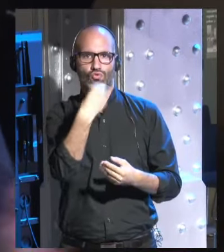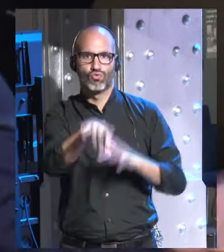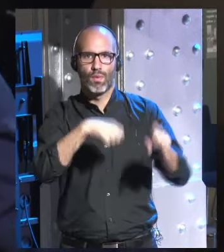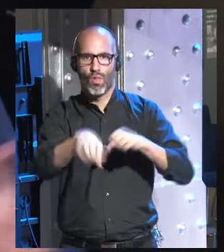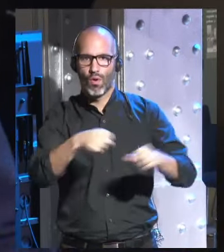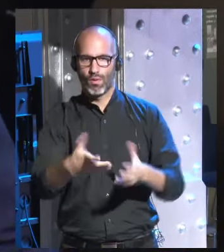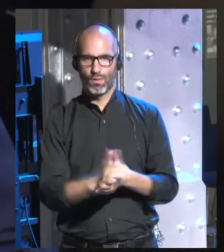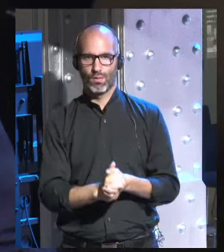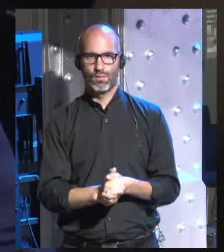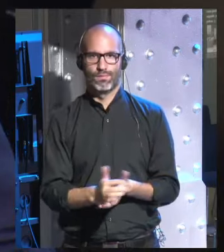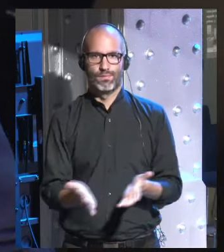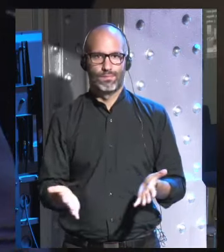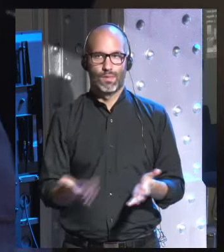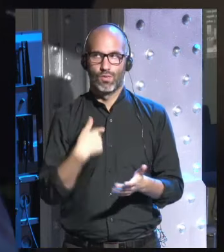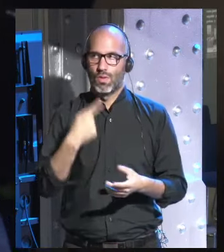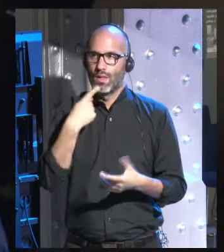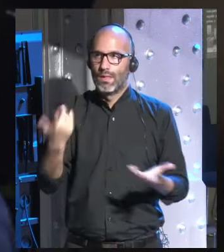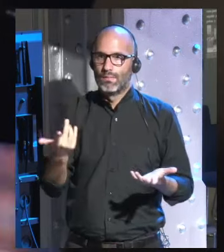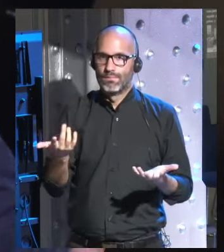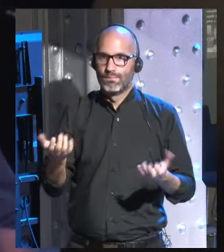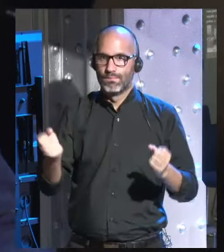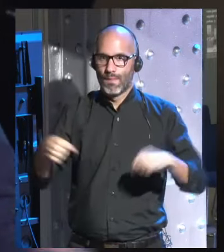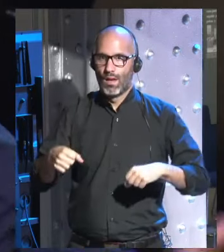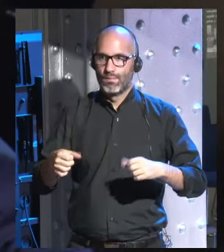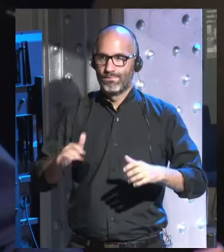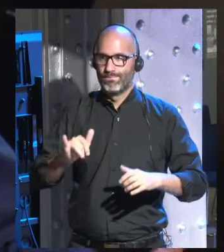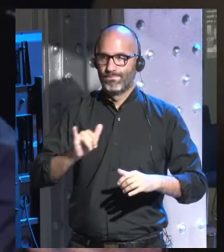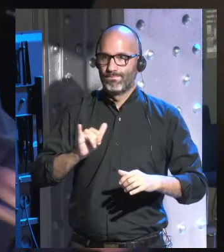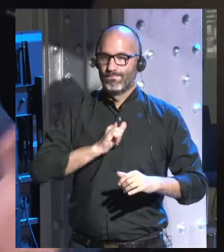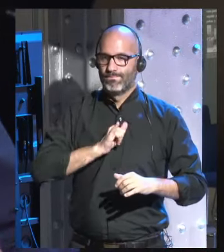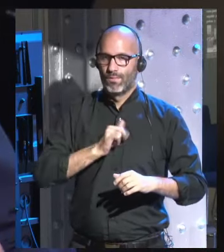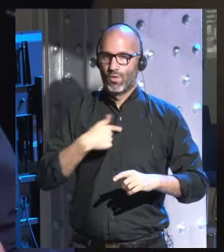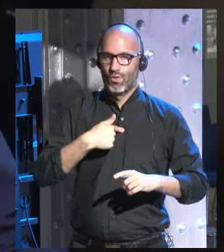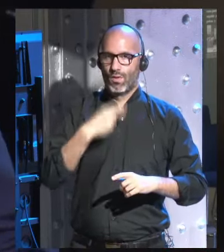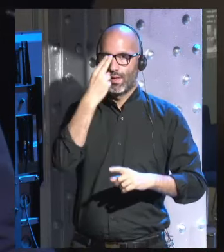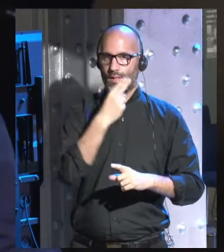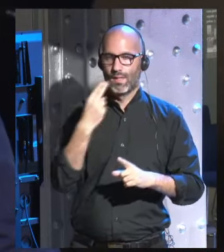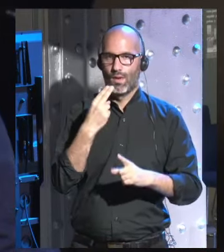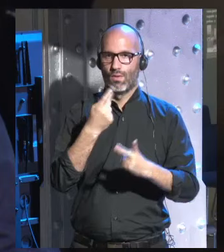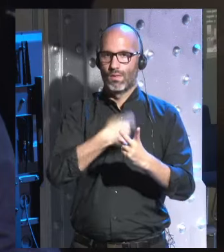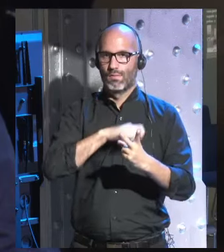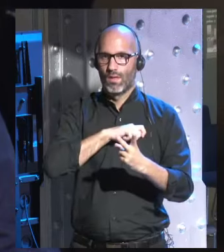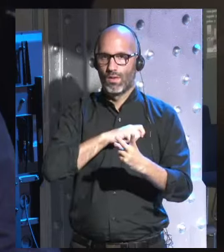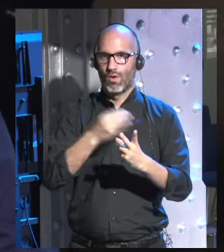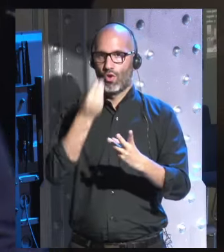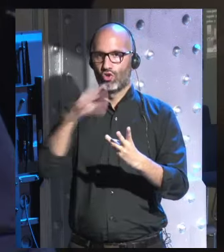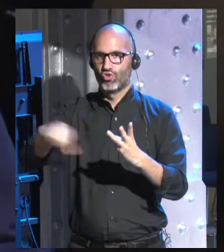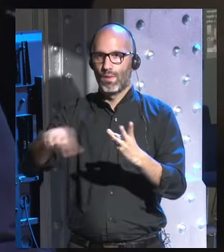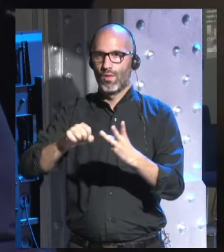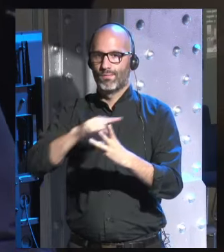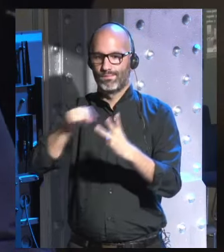y dices bueno así soy soy cristiano español y consumidor esto me define